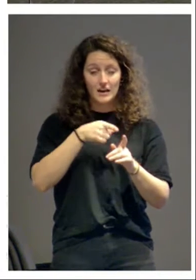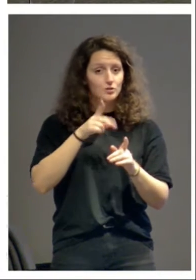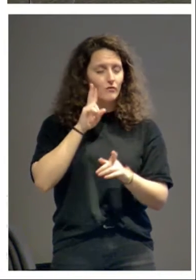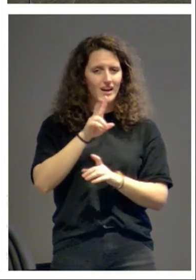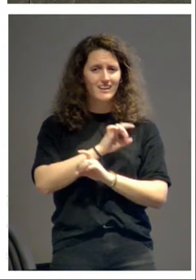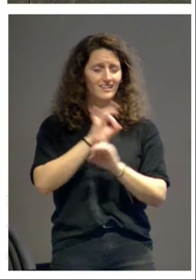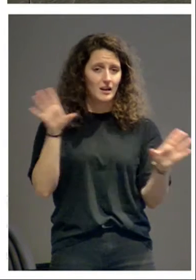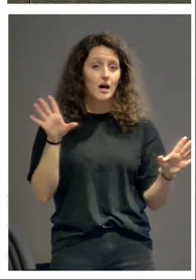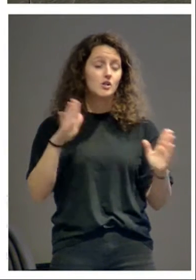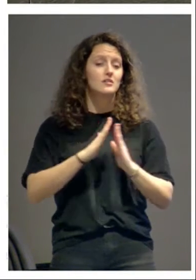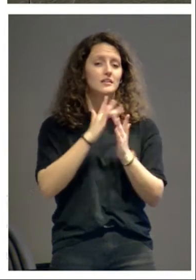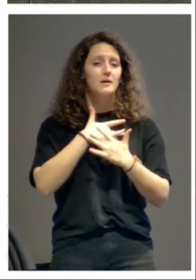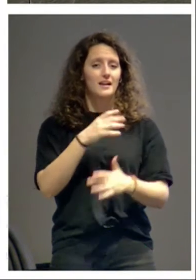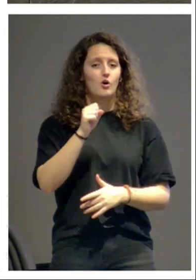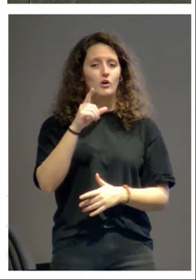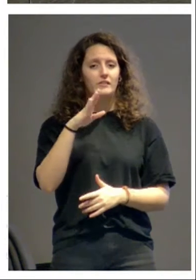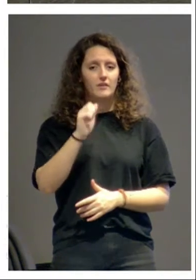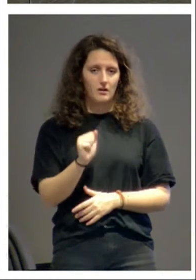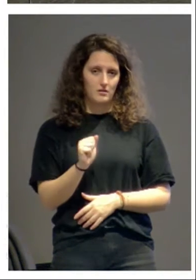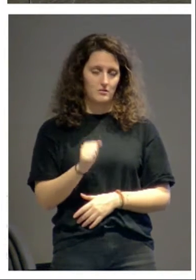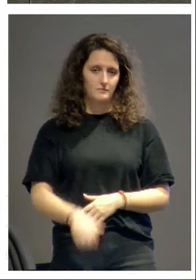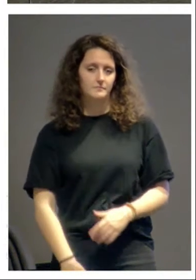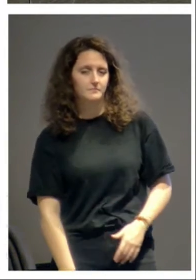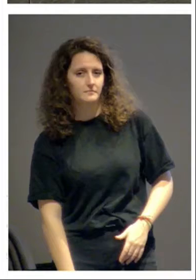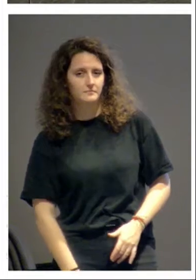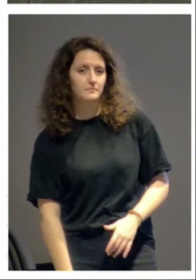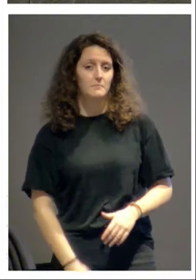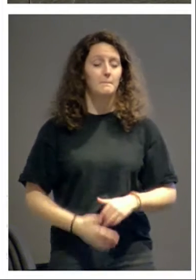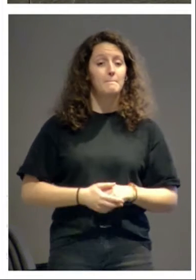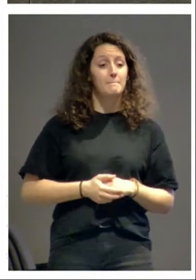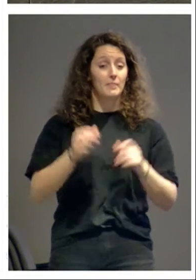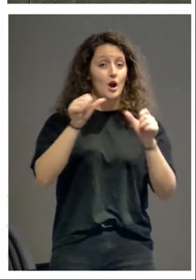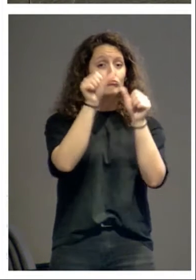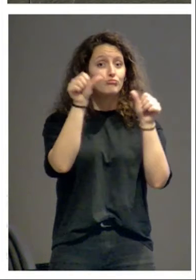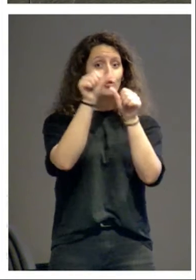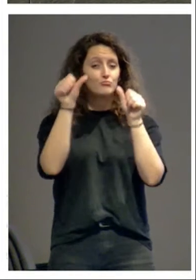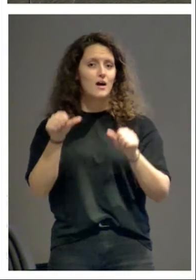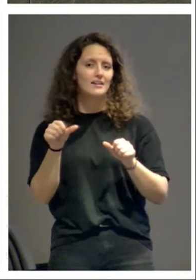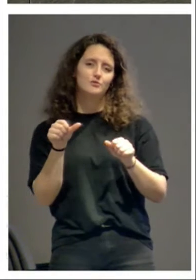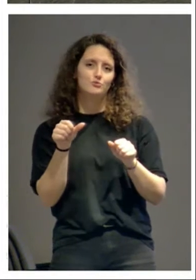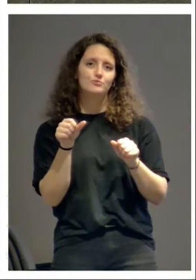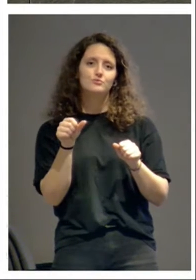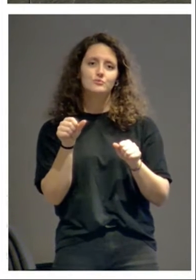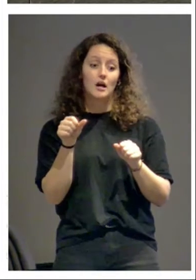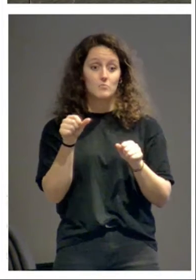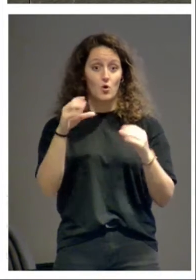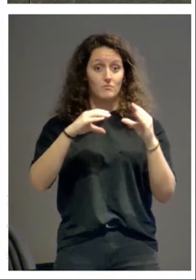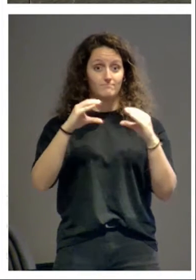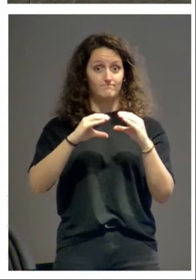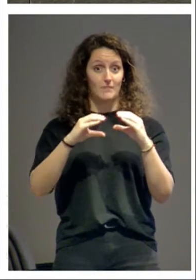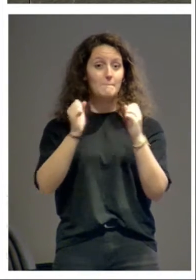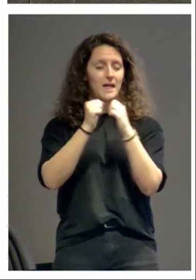en Santa María de la Oliva. Los formatos a los que acomodan los sillares